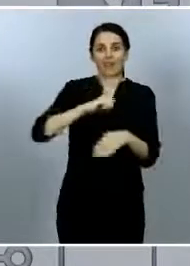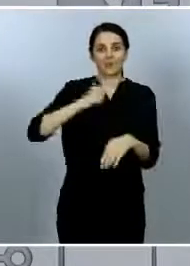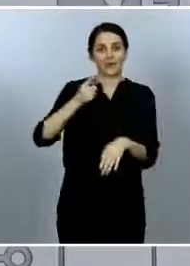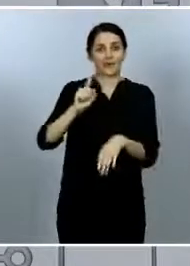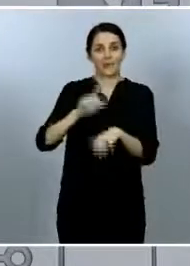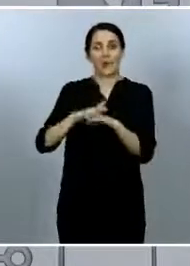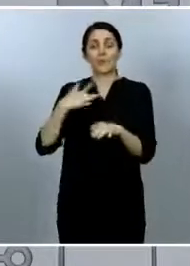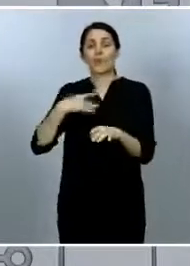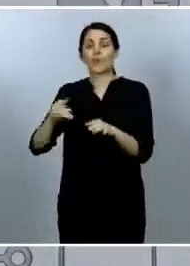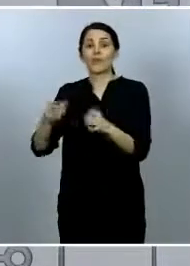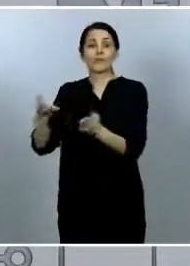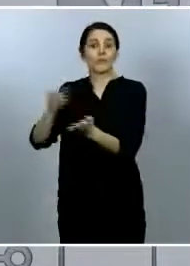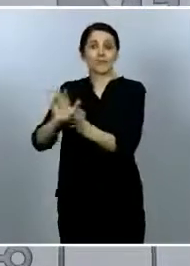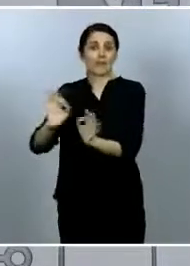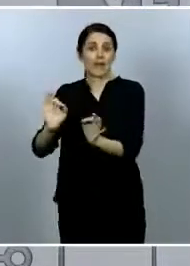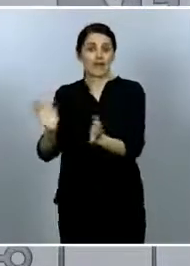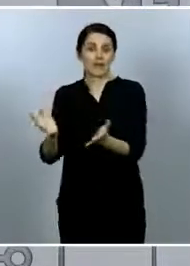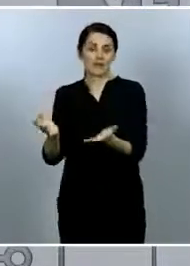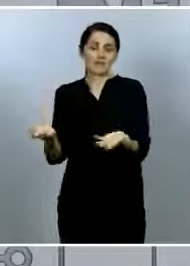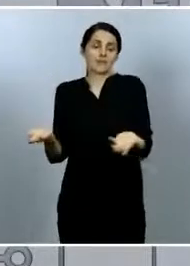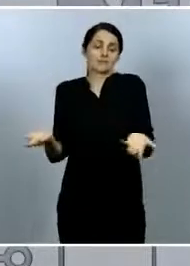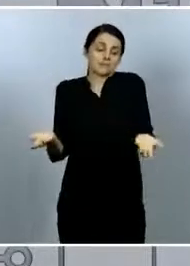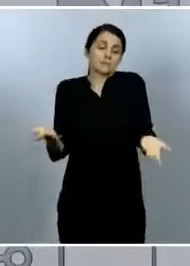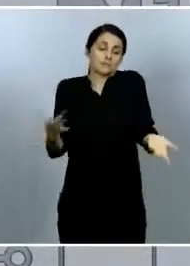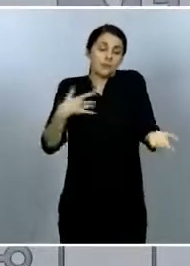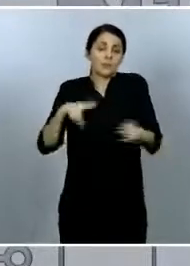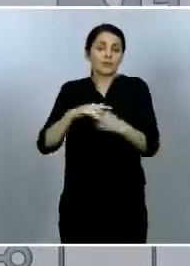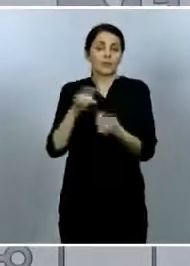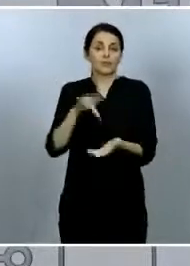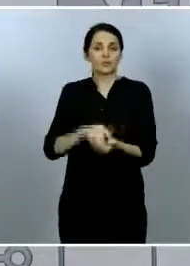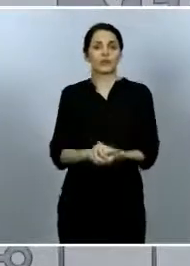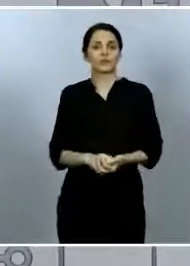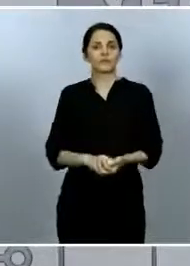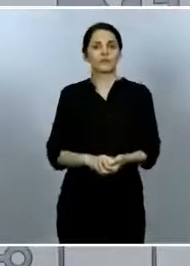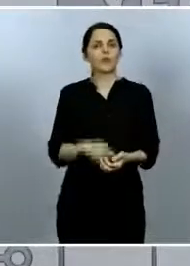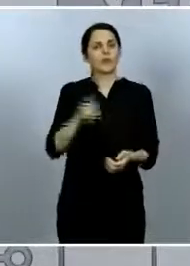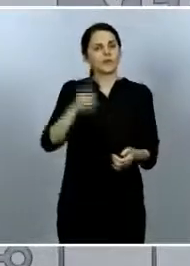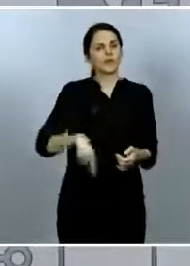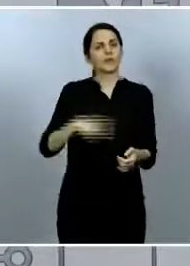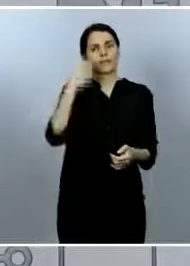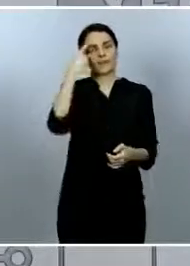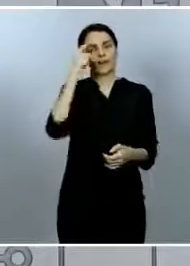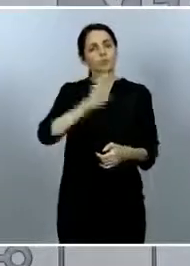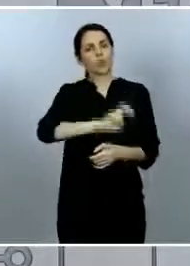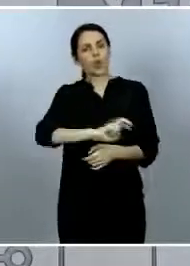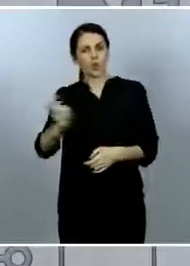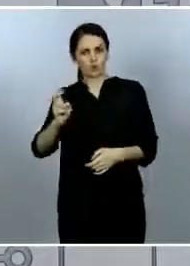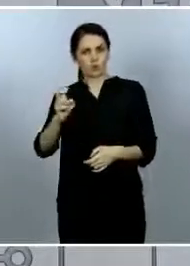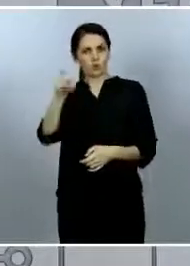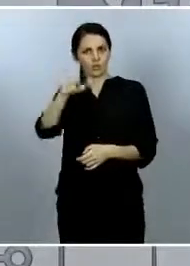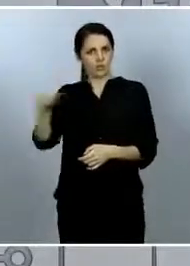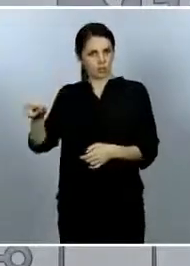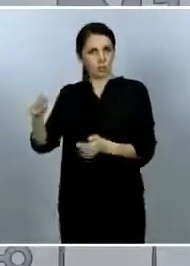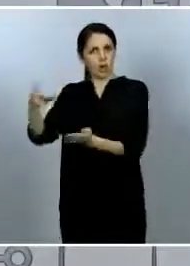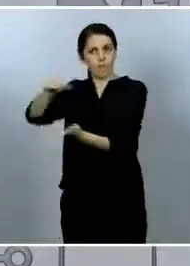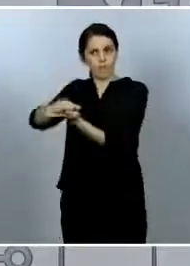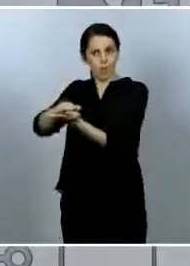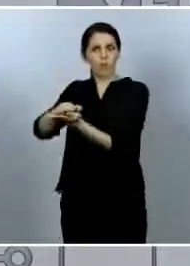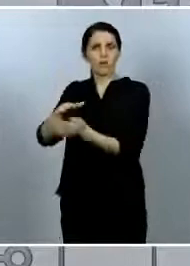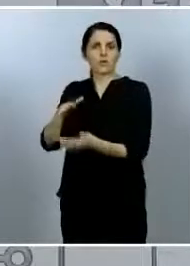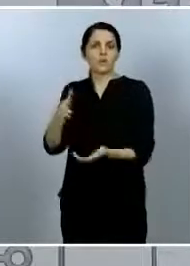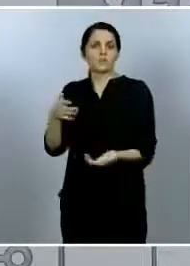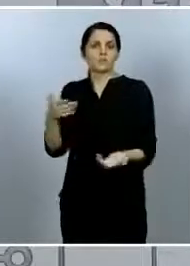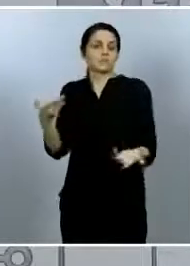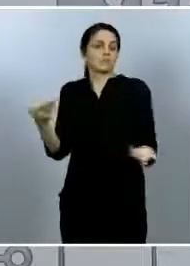superado. También sabemos que puede haber otros que no han ido ni pronto ni tarde porque a lo mejor no querían ir tenían